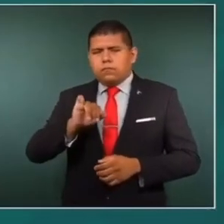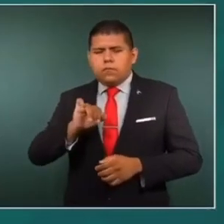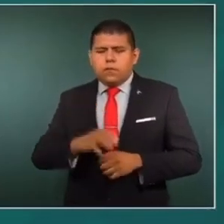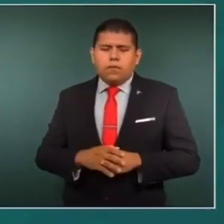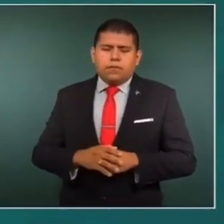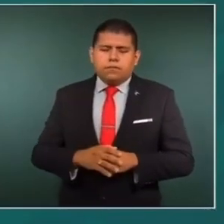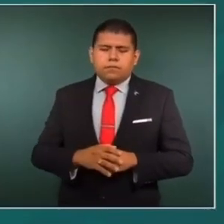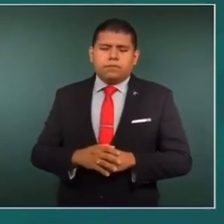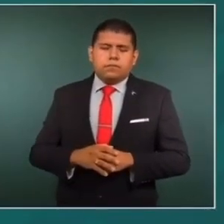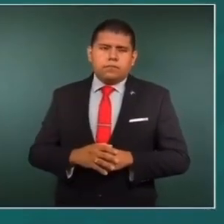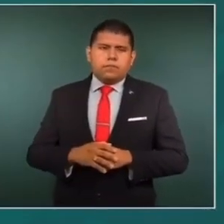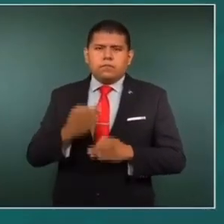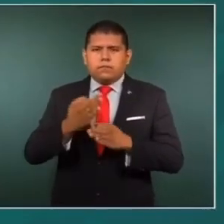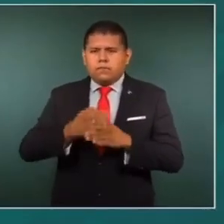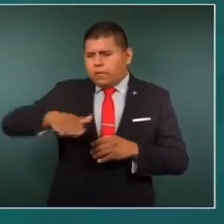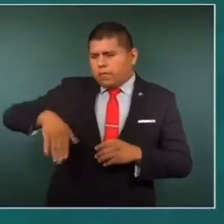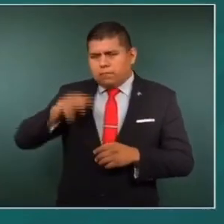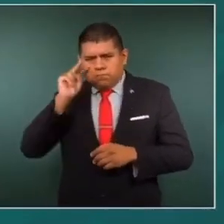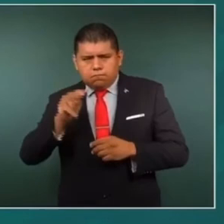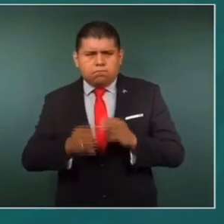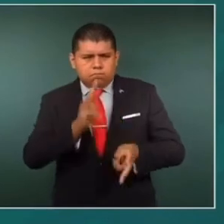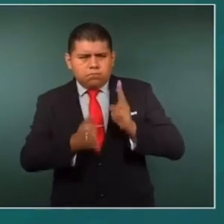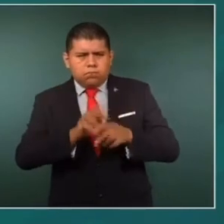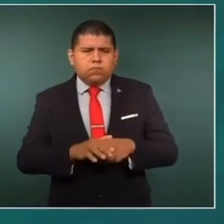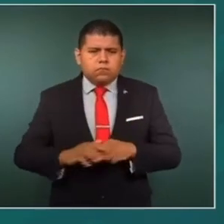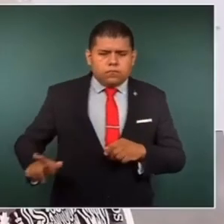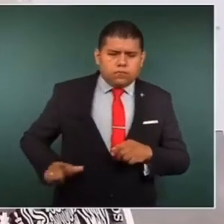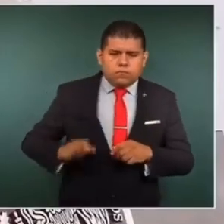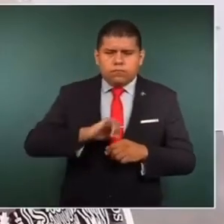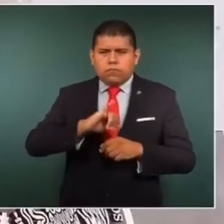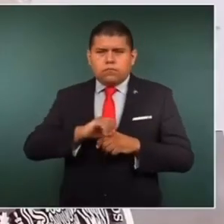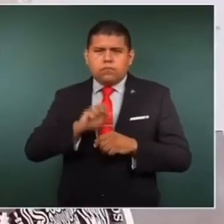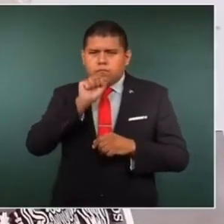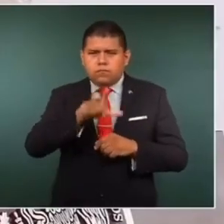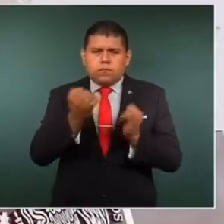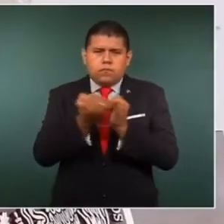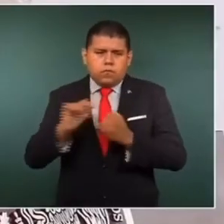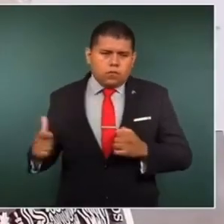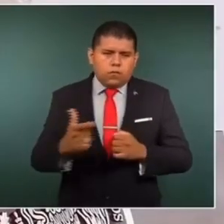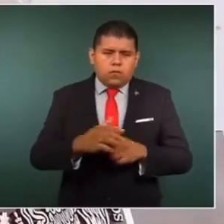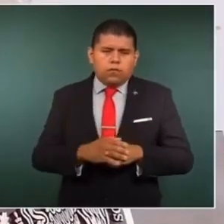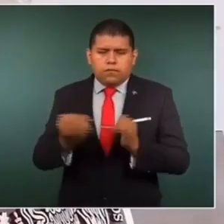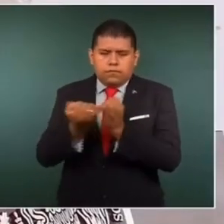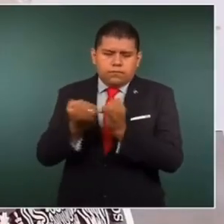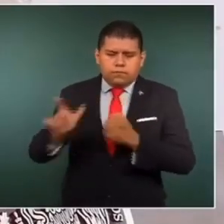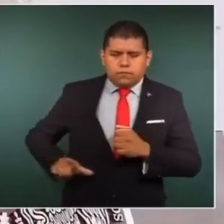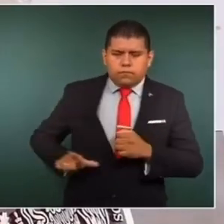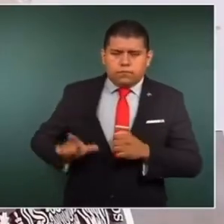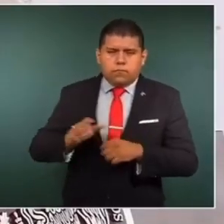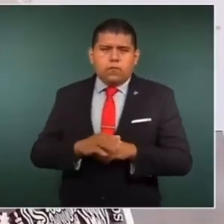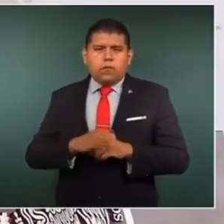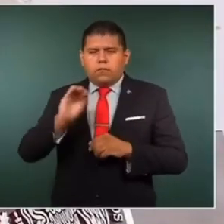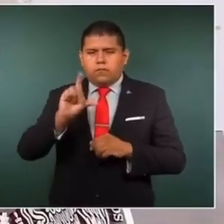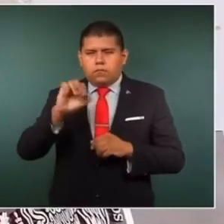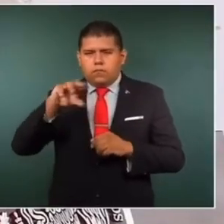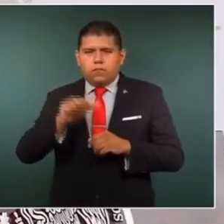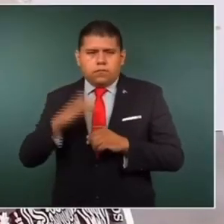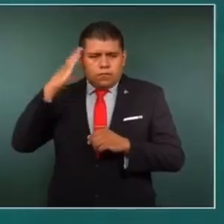Y los acabo de ver y acabo de platicar con ellos, con el gobernador de Jalisco, con el gobernador de Guanajuato, con el gobernador de Colima.